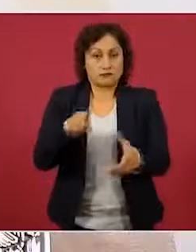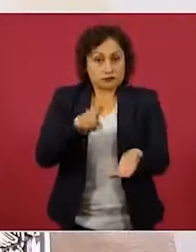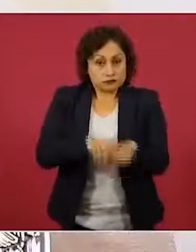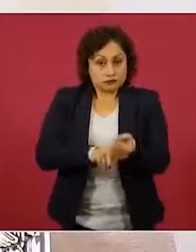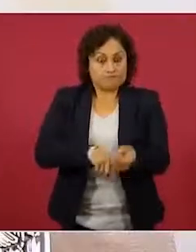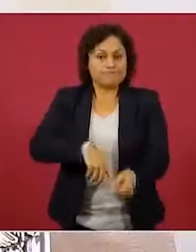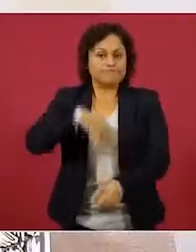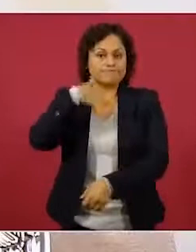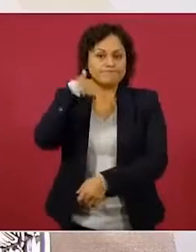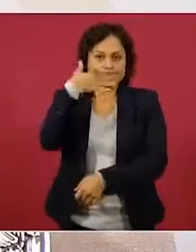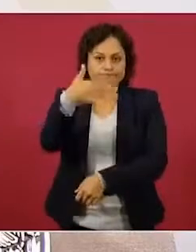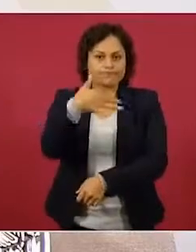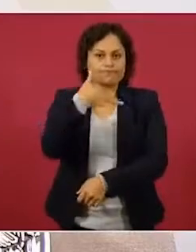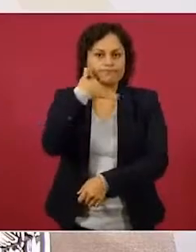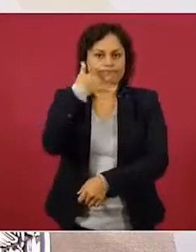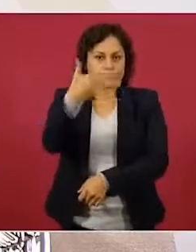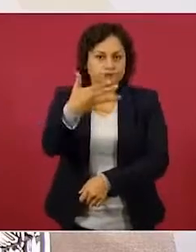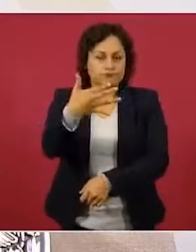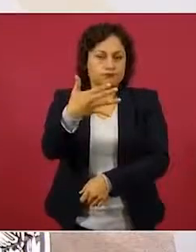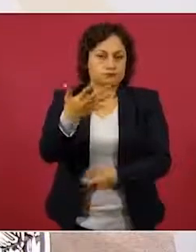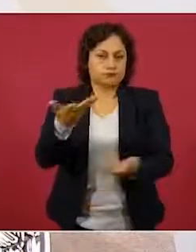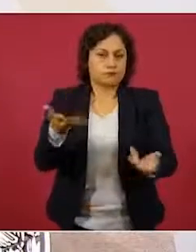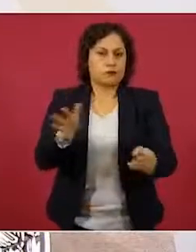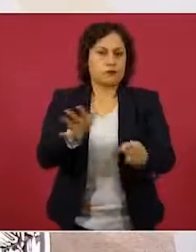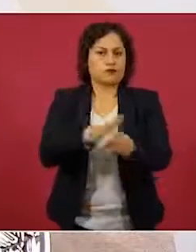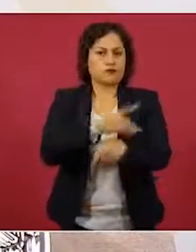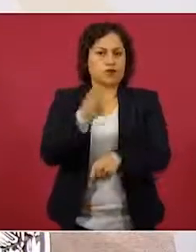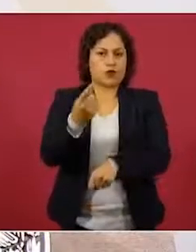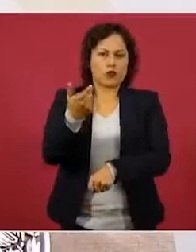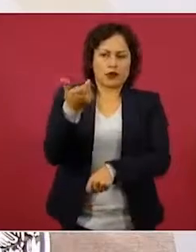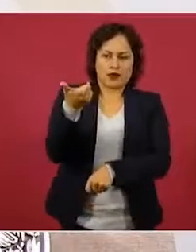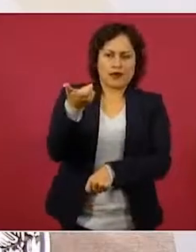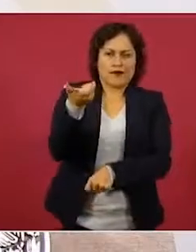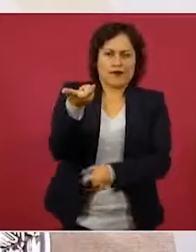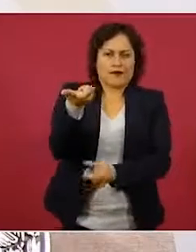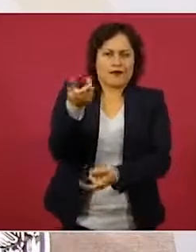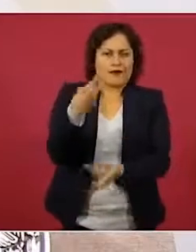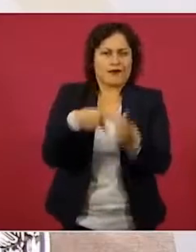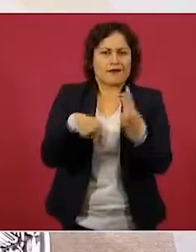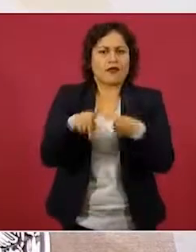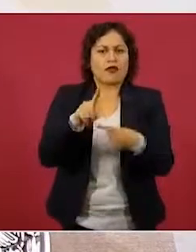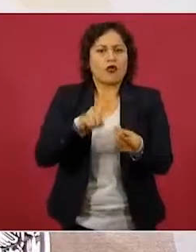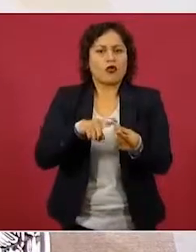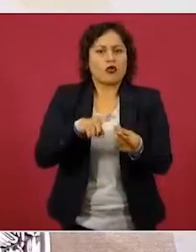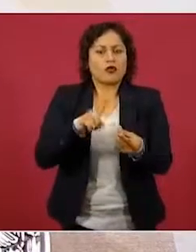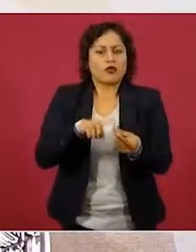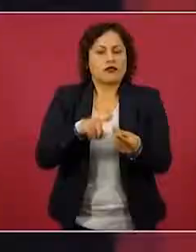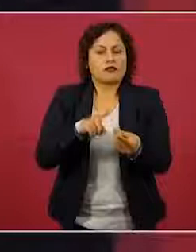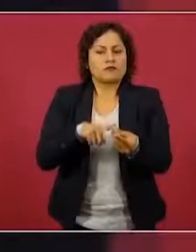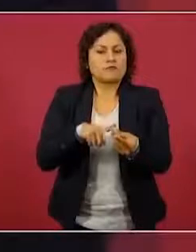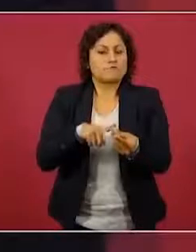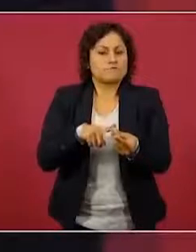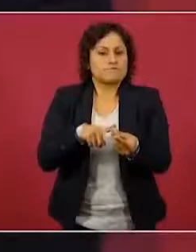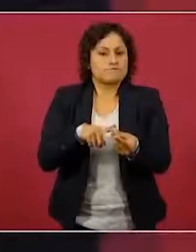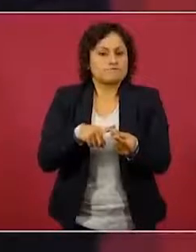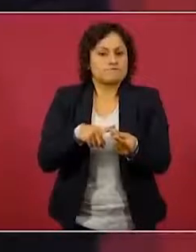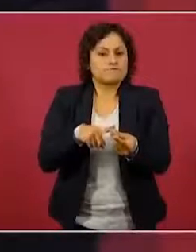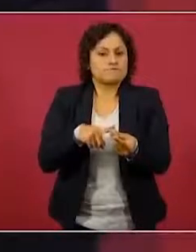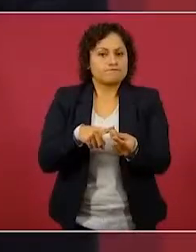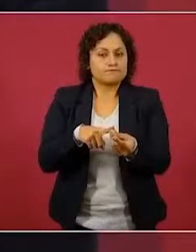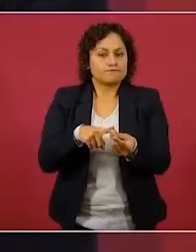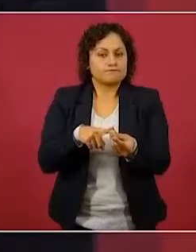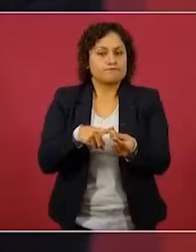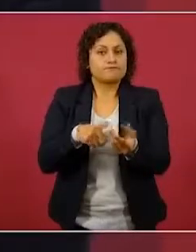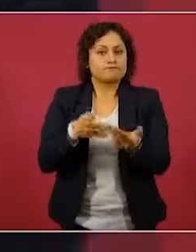porque todo ese dinero proviene, se origina en